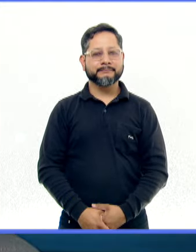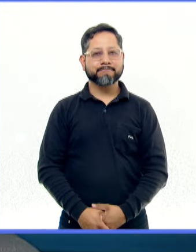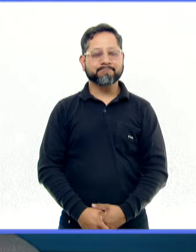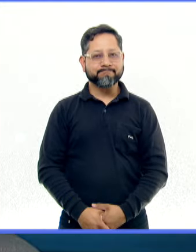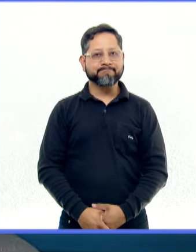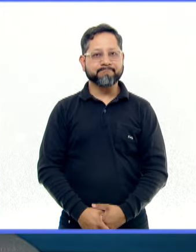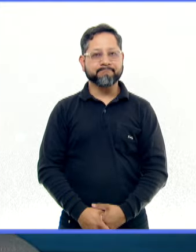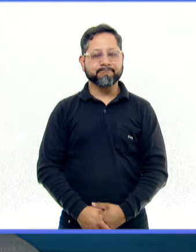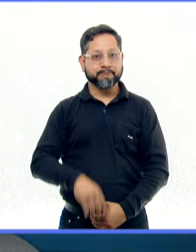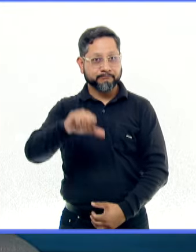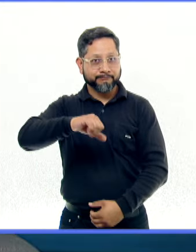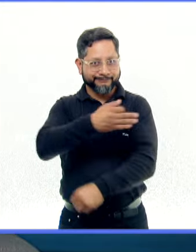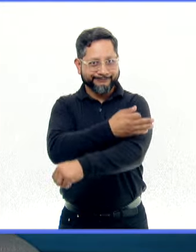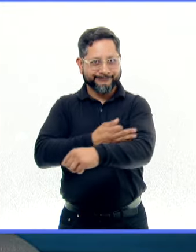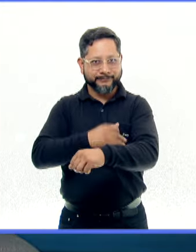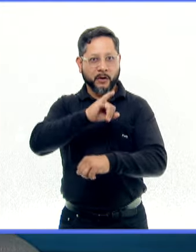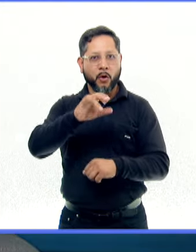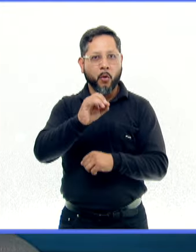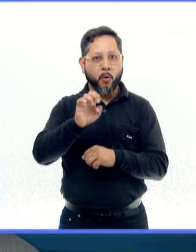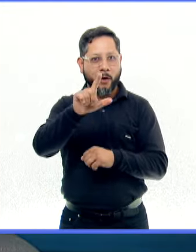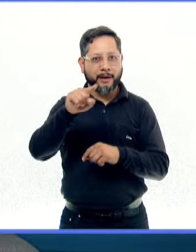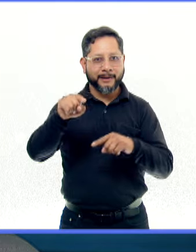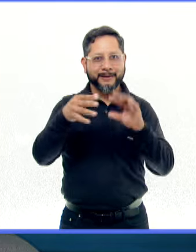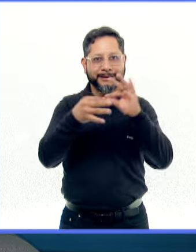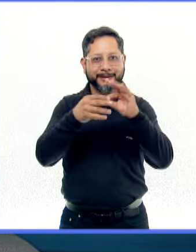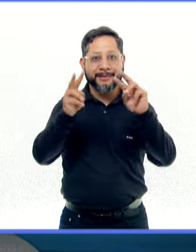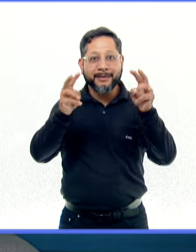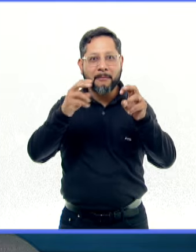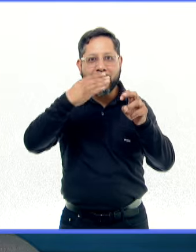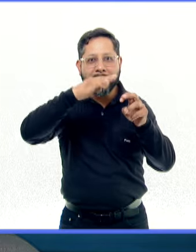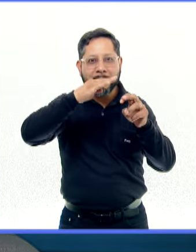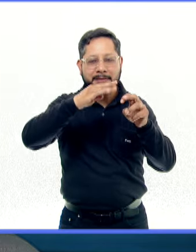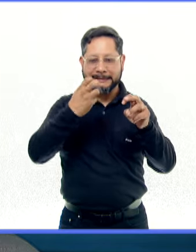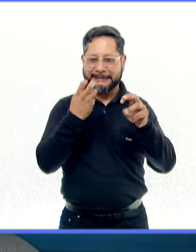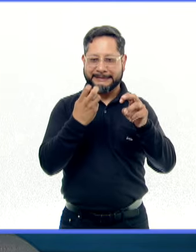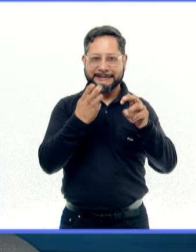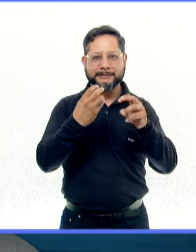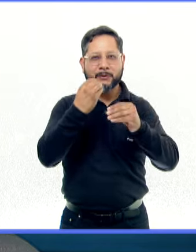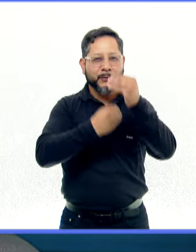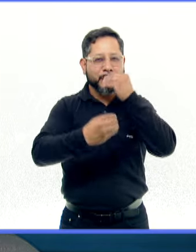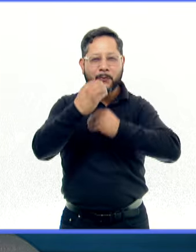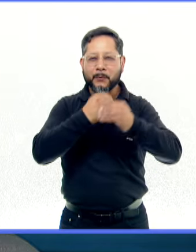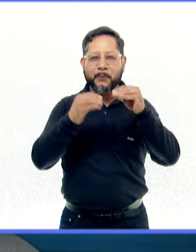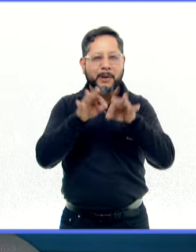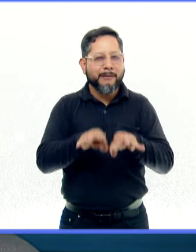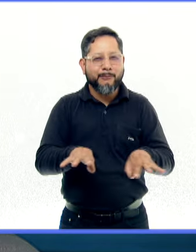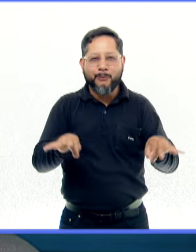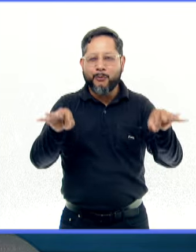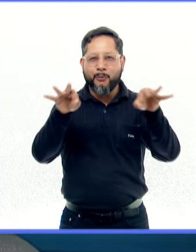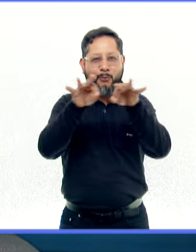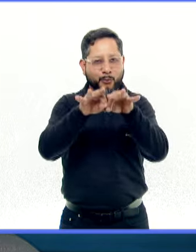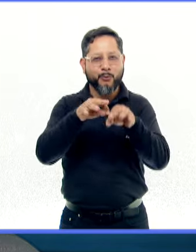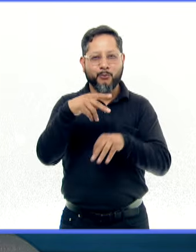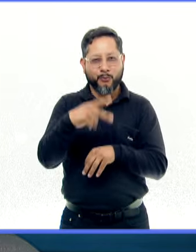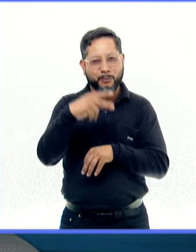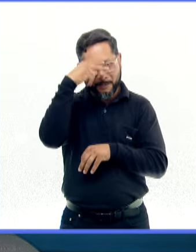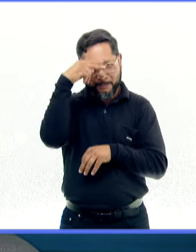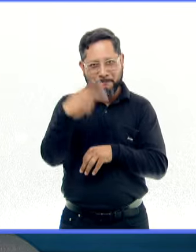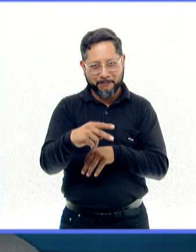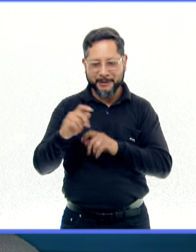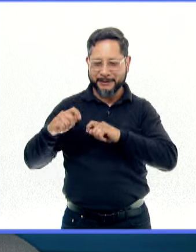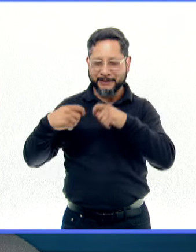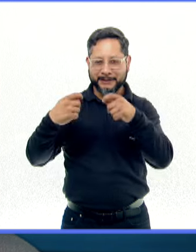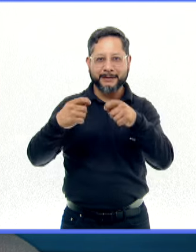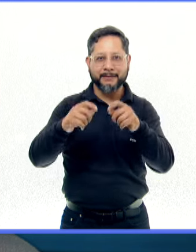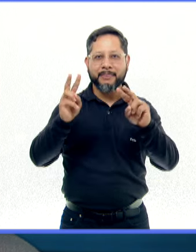Esta tarde Joel de Alba nos habla sobre el maíz, base de nuestra alimentación y bueno un elemento indispensable de nuestra riqueza cultural